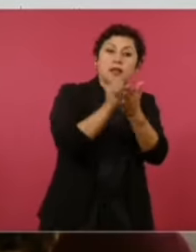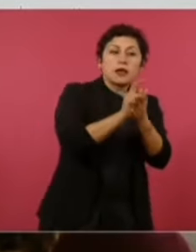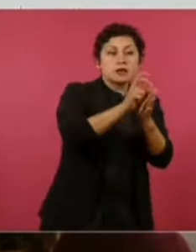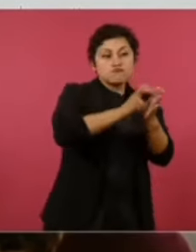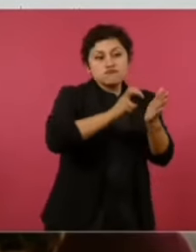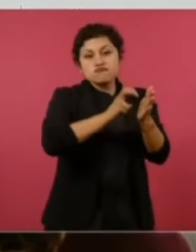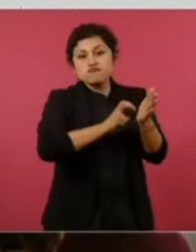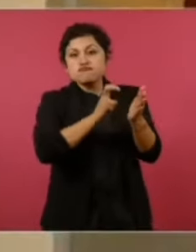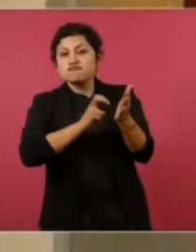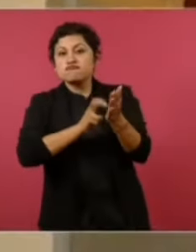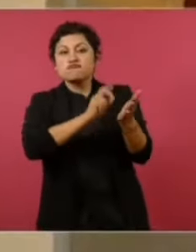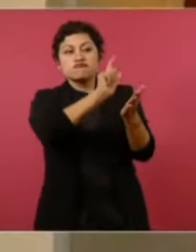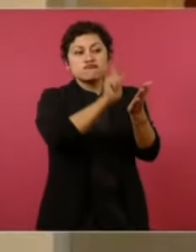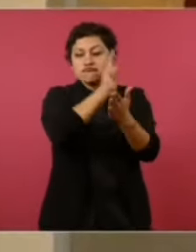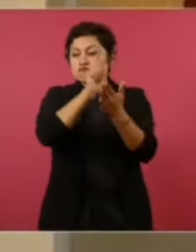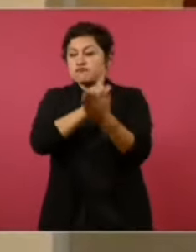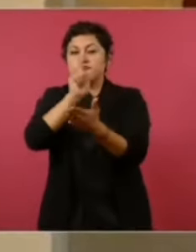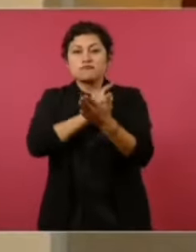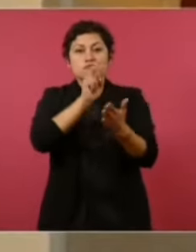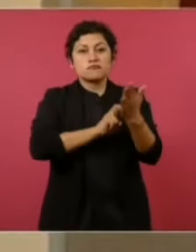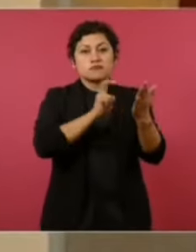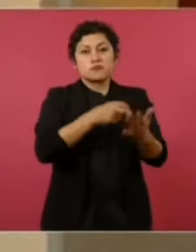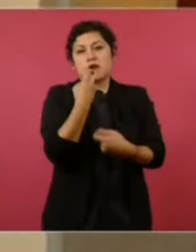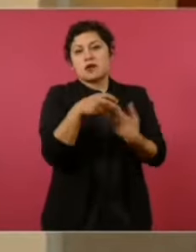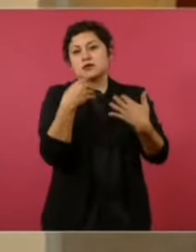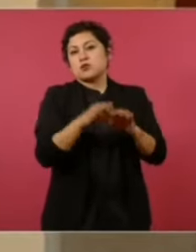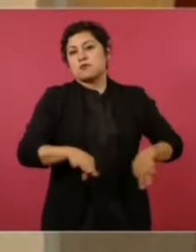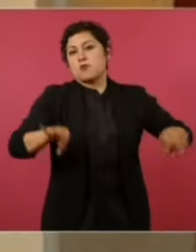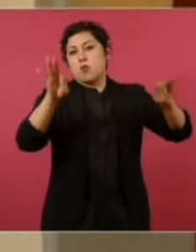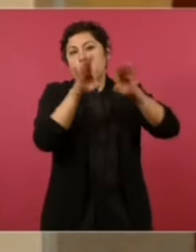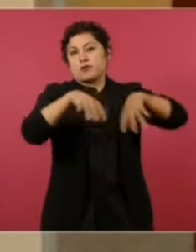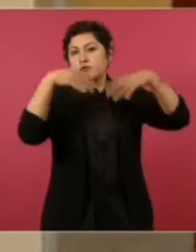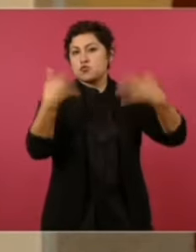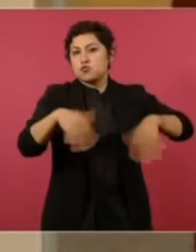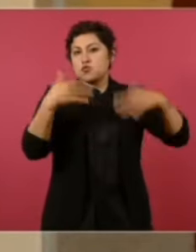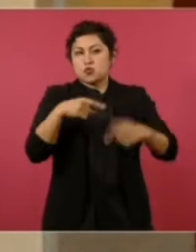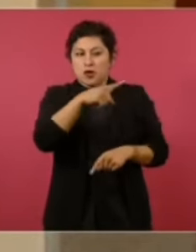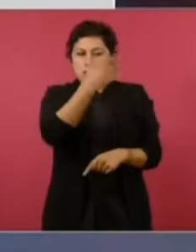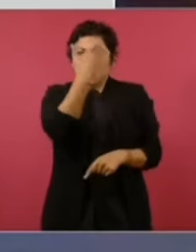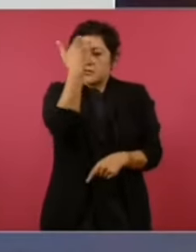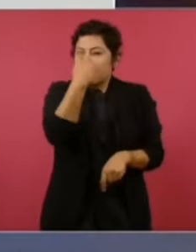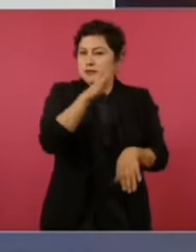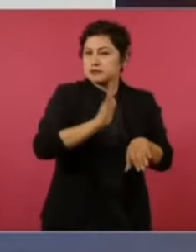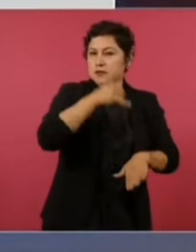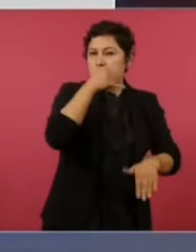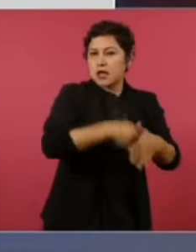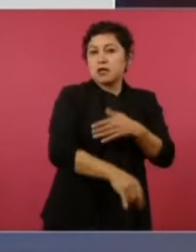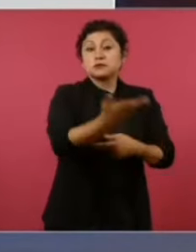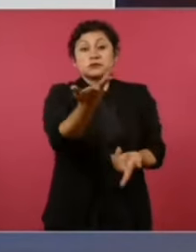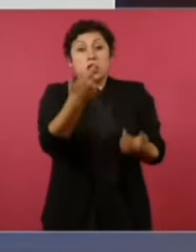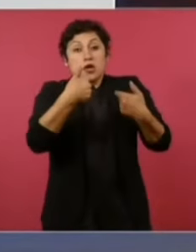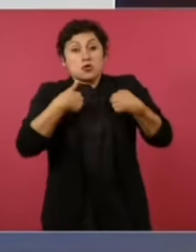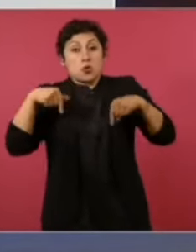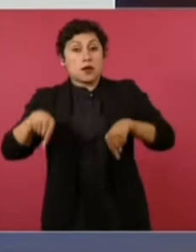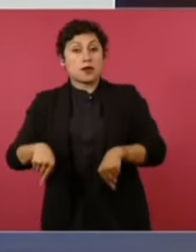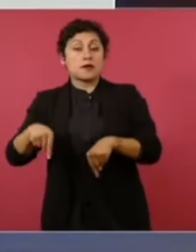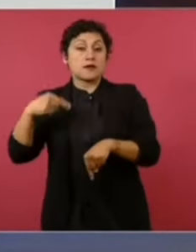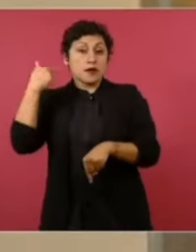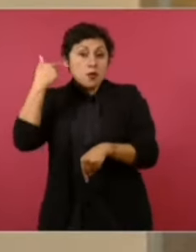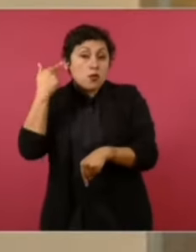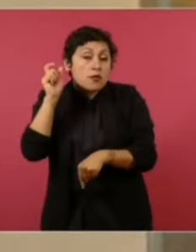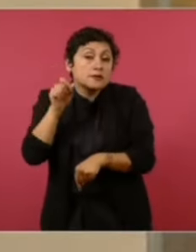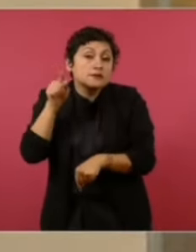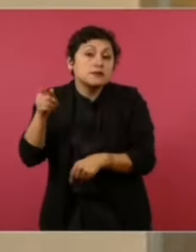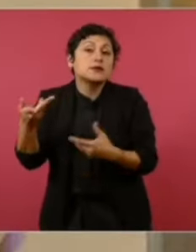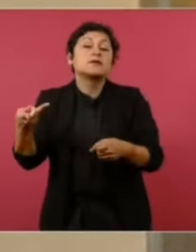importante, no sabes, tú estarás más al tanto, pero ahora que yo estoy viviendo aquí en Londres, los problemas